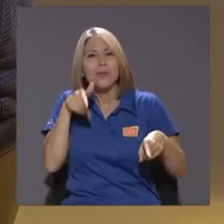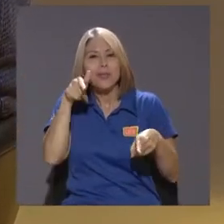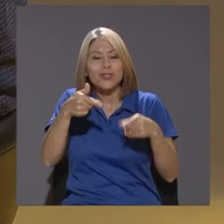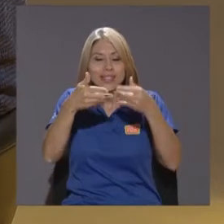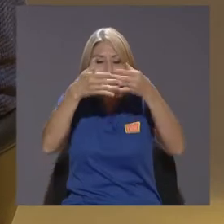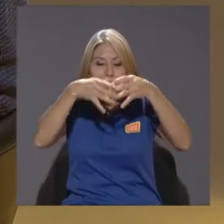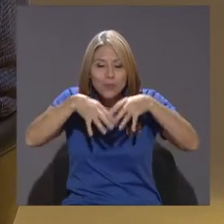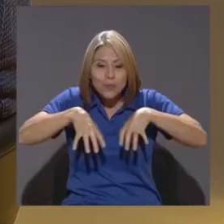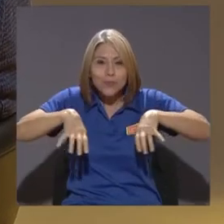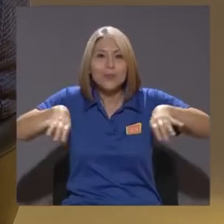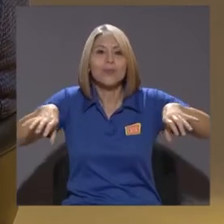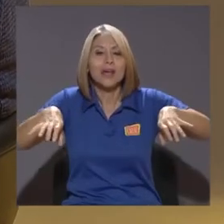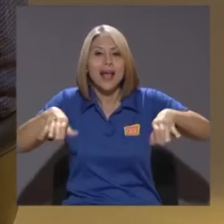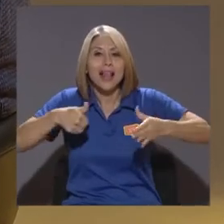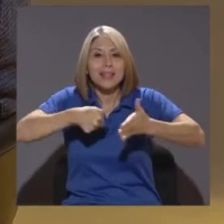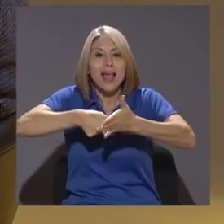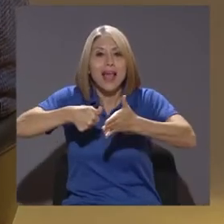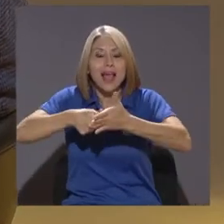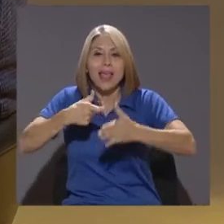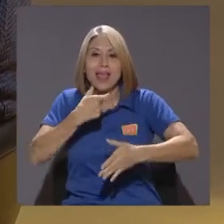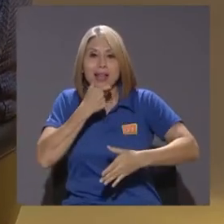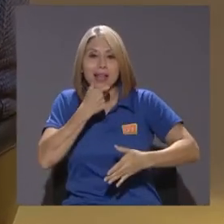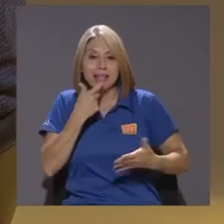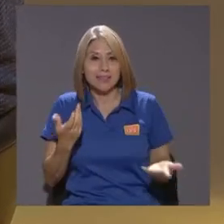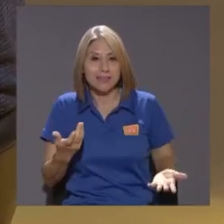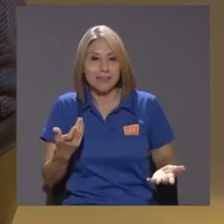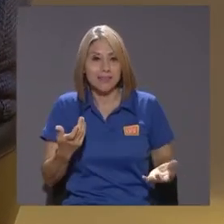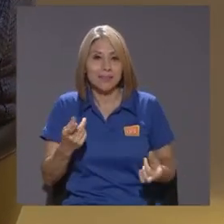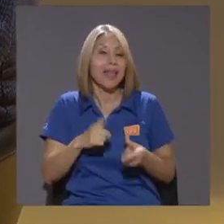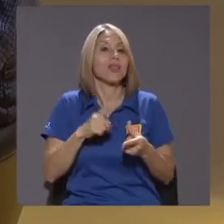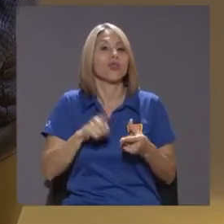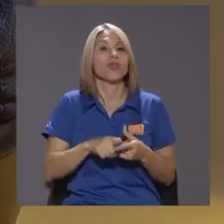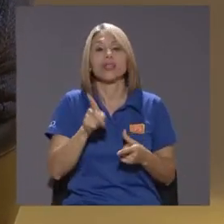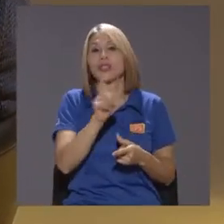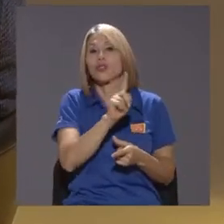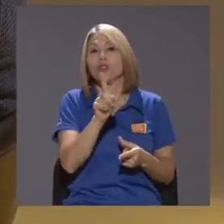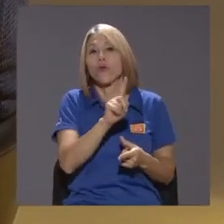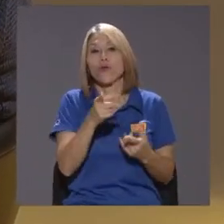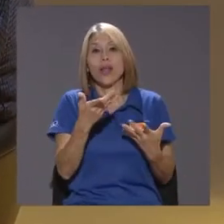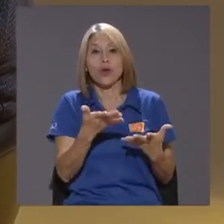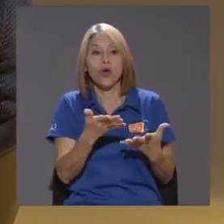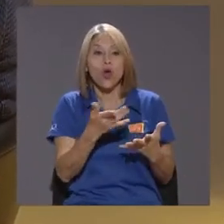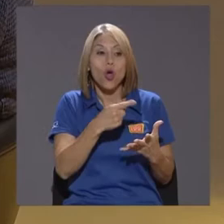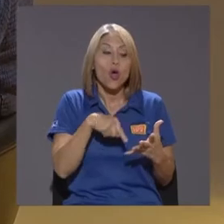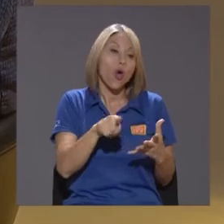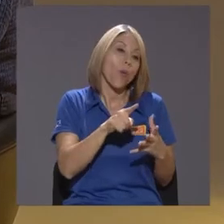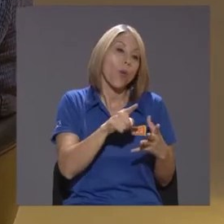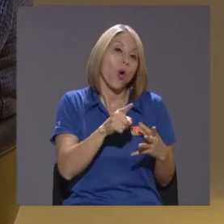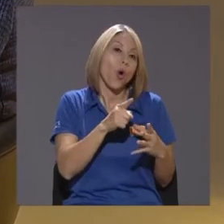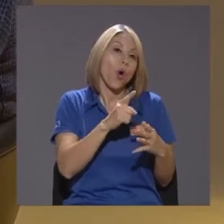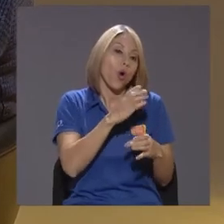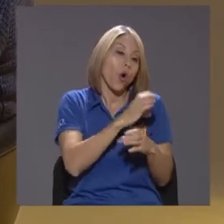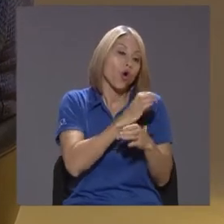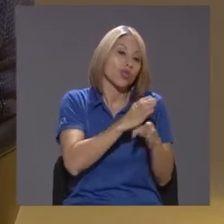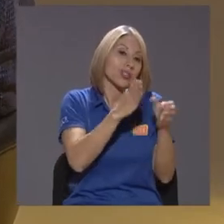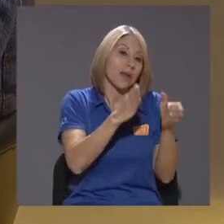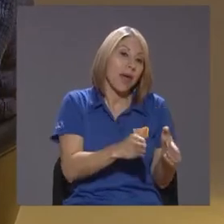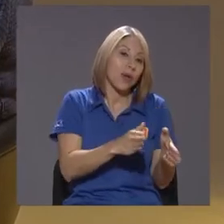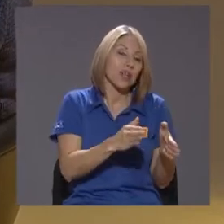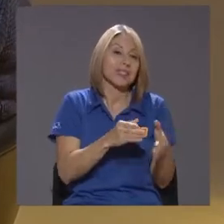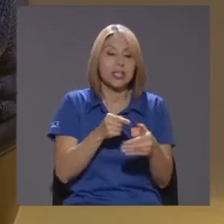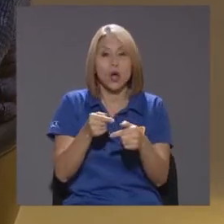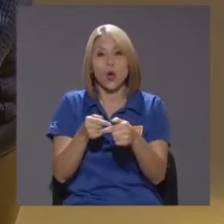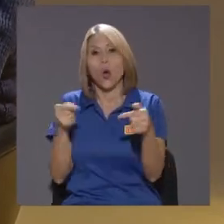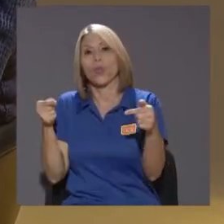Liberales Laboristas Los liberales Son muy poquitos Allá Conservadores Contra laboristas Que en teoría Es derecha Contra izquierda